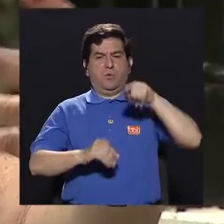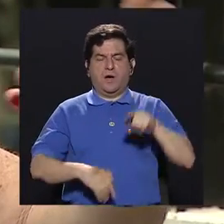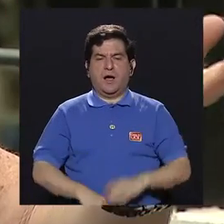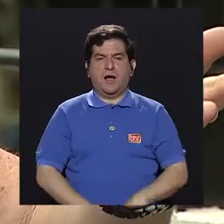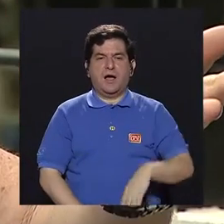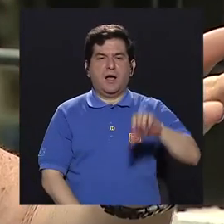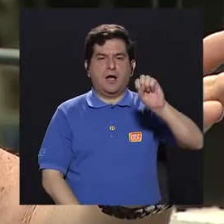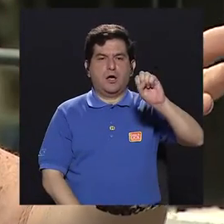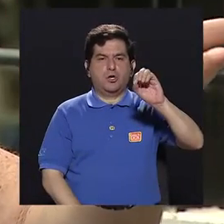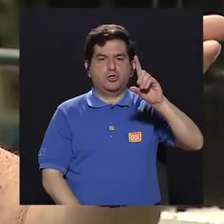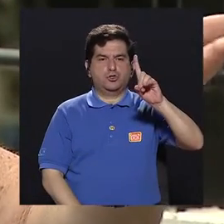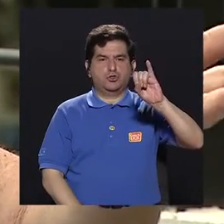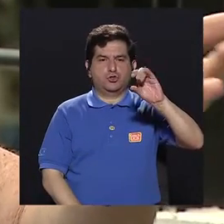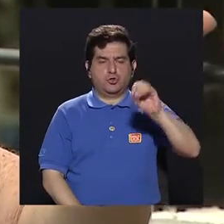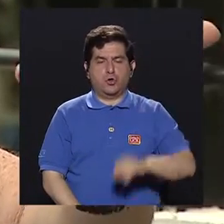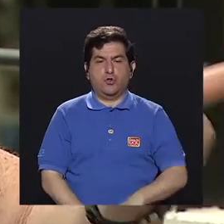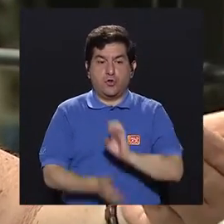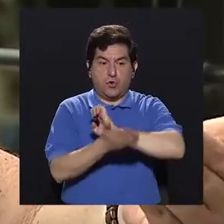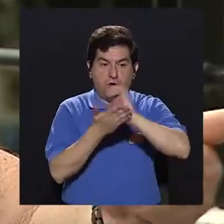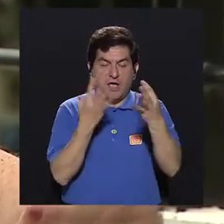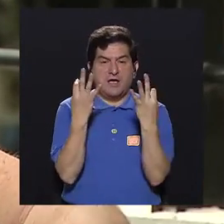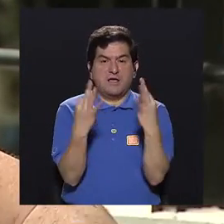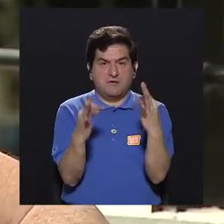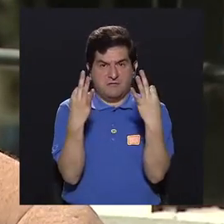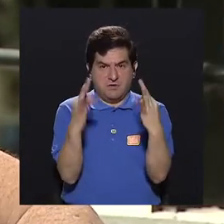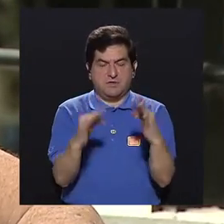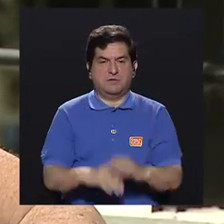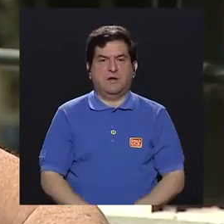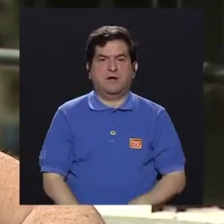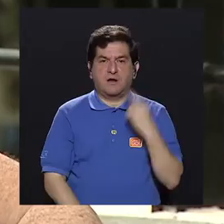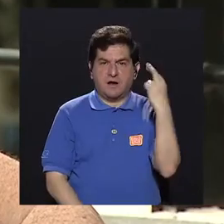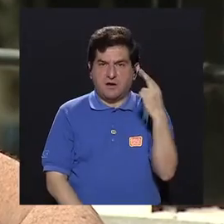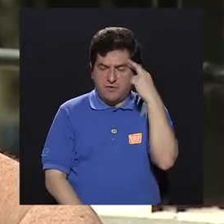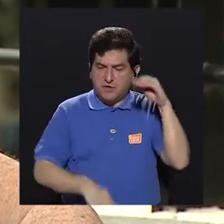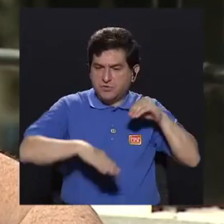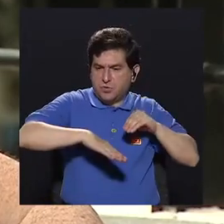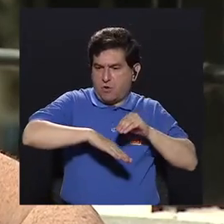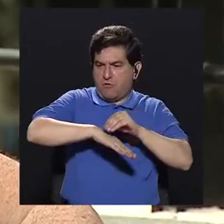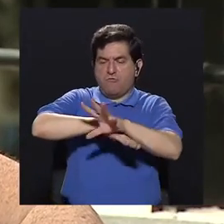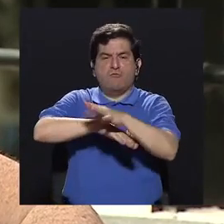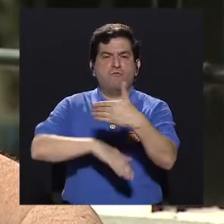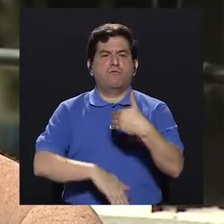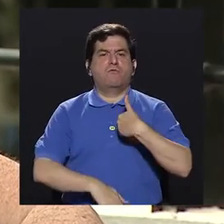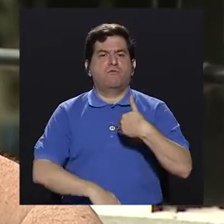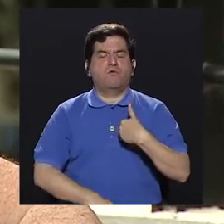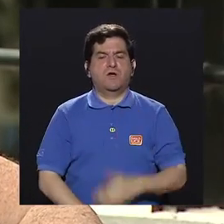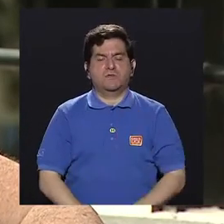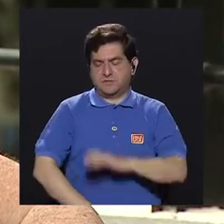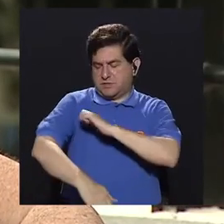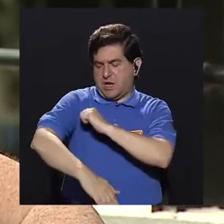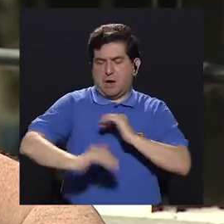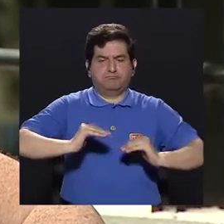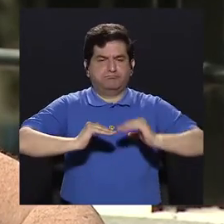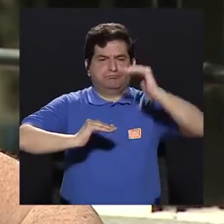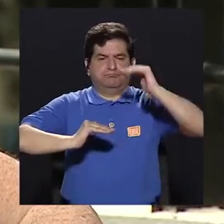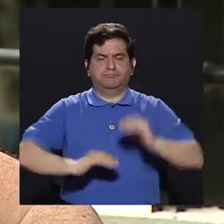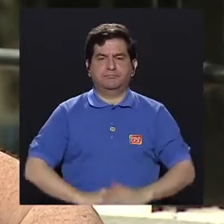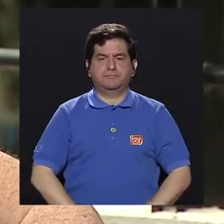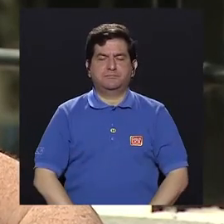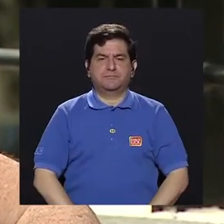consumo de sodio, que estamos tratando de evitarlo también, por sus consecuencias para la hipertensión.